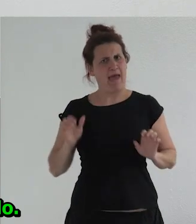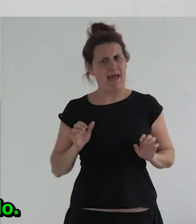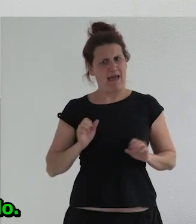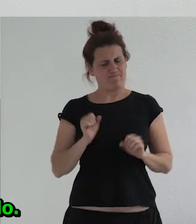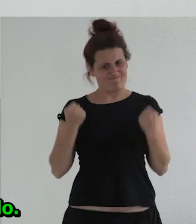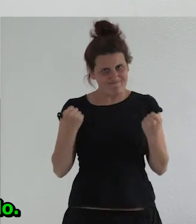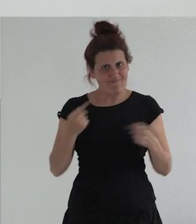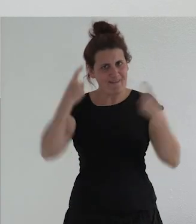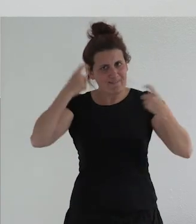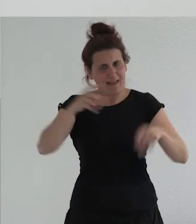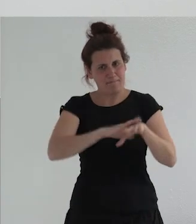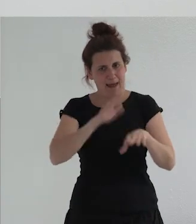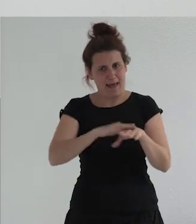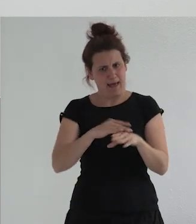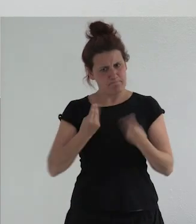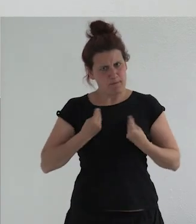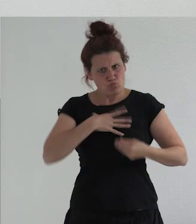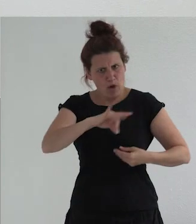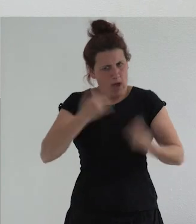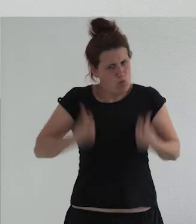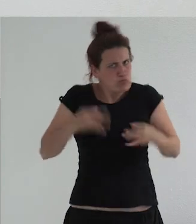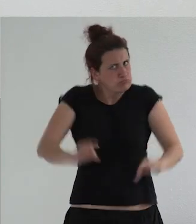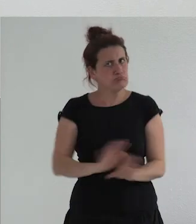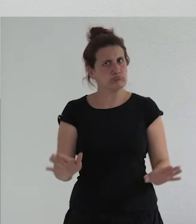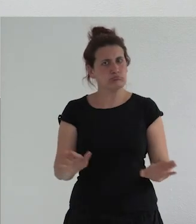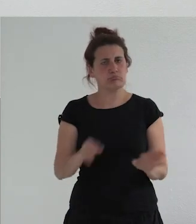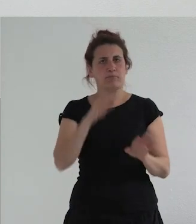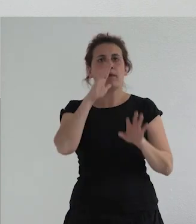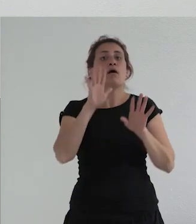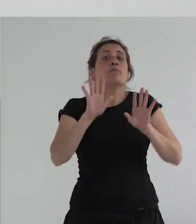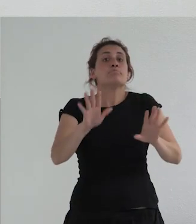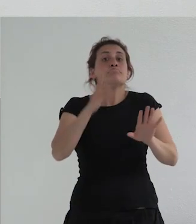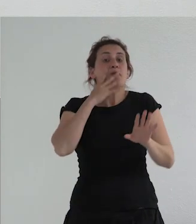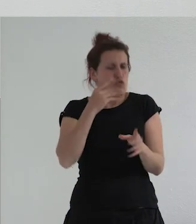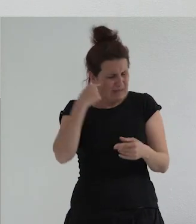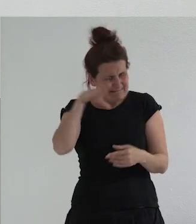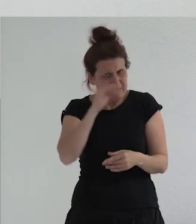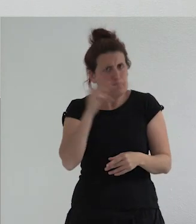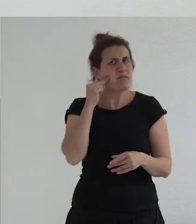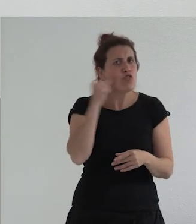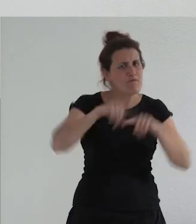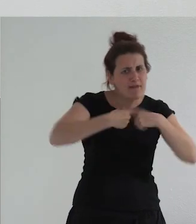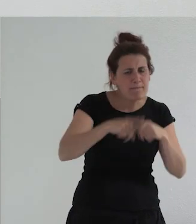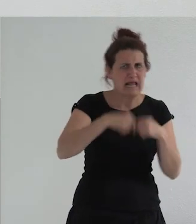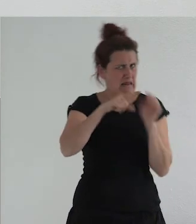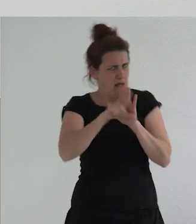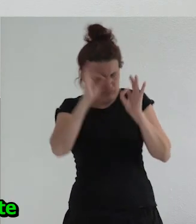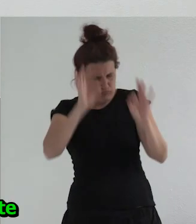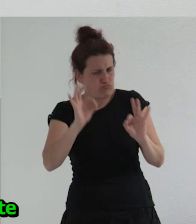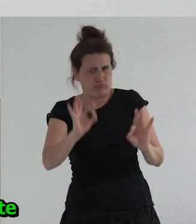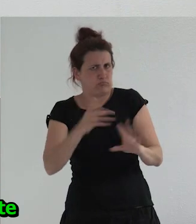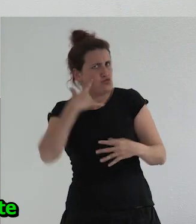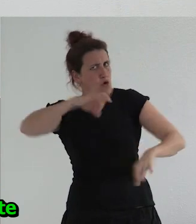que sean vivibles en paralelo yo no estoy poniendo en cuestión esos miedos de las familias son miedos muy legítimos porque la sociedad es muy hostil con la gente